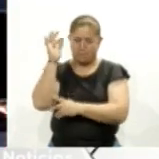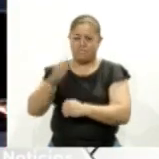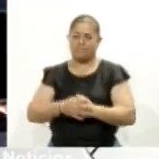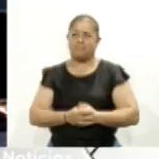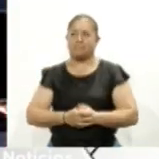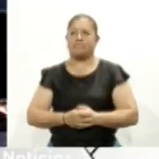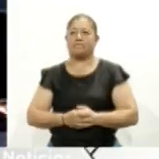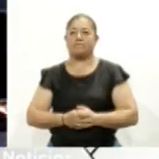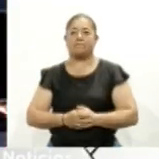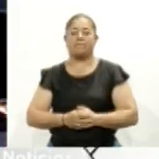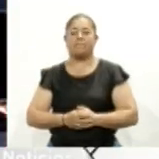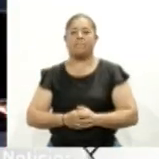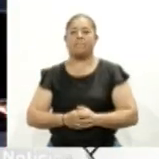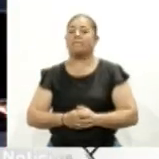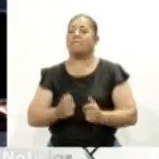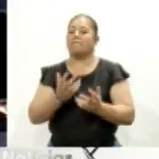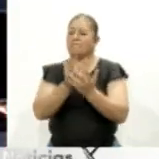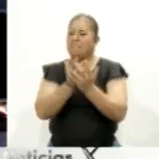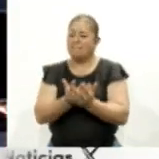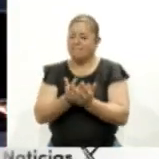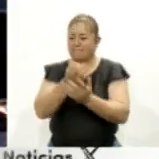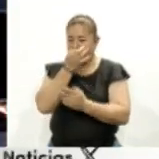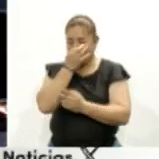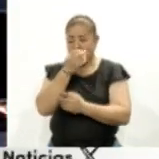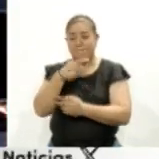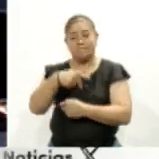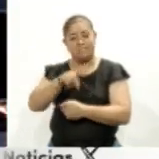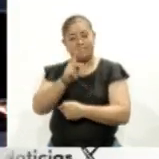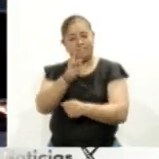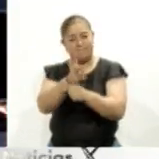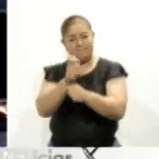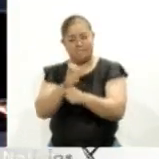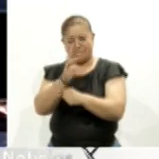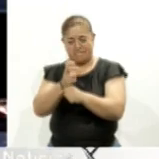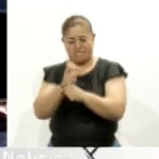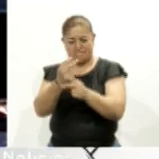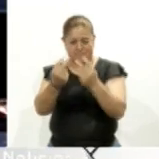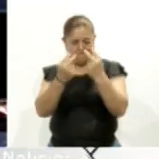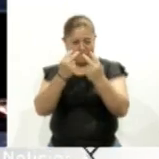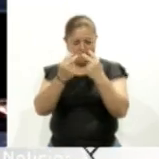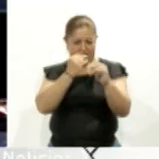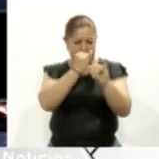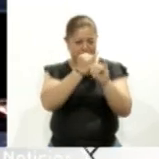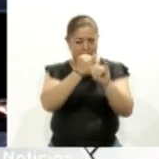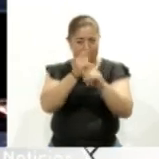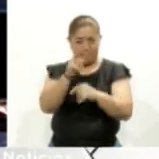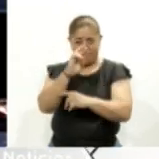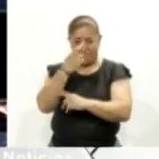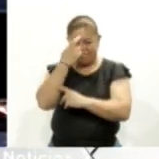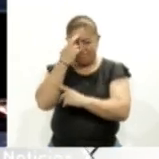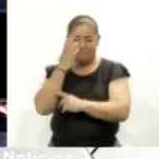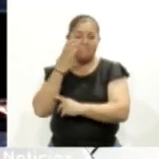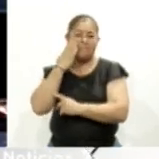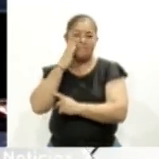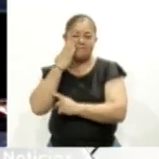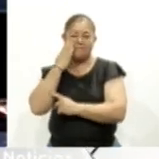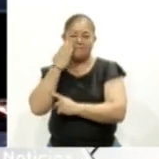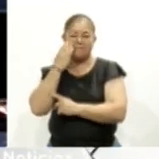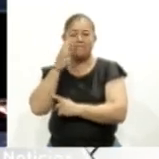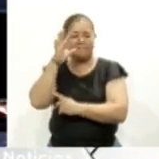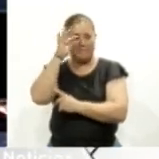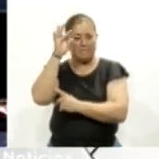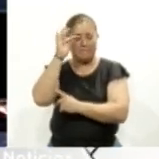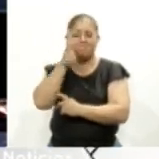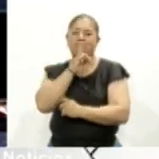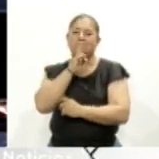Es momento de hacer nuestra primera pausa, pero antes la invitamos a que nos siga en nuestras redes sociales. Recuerde buscarnos en Facebook